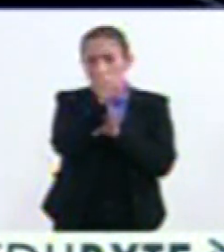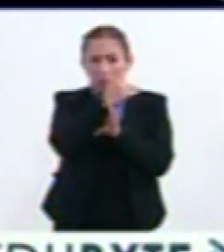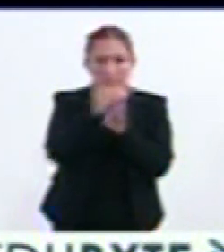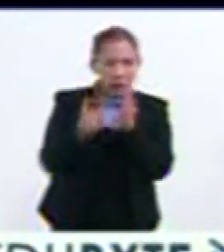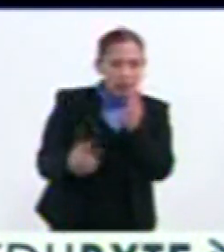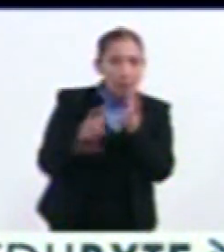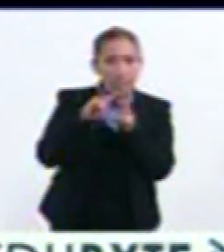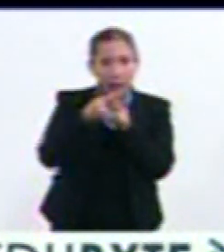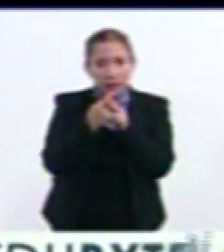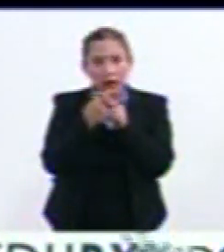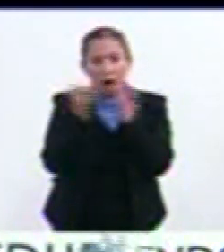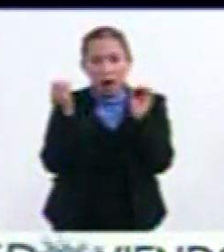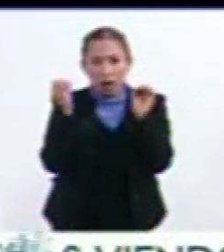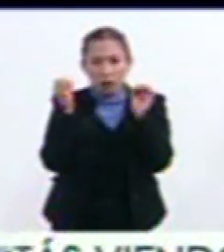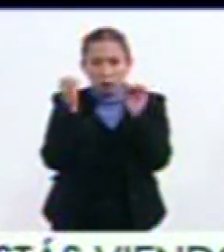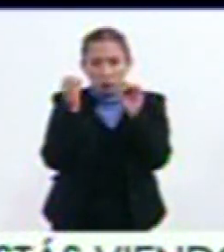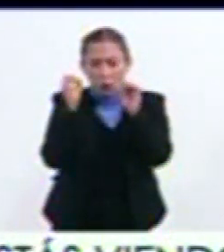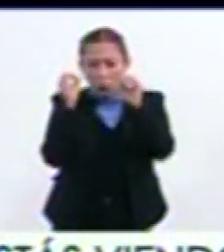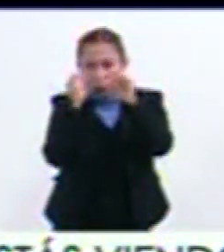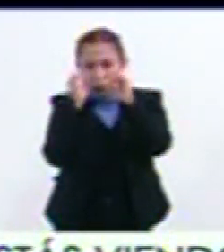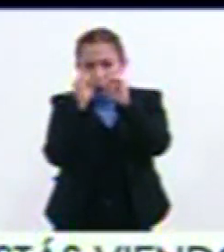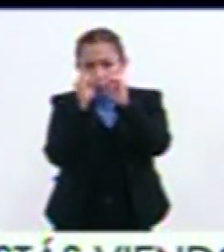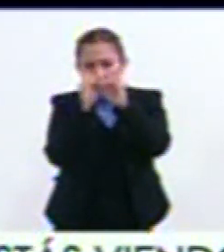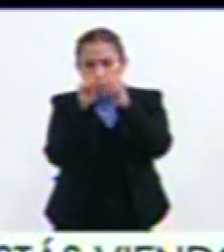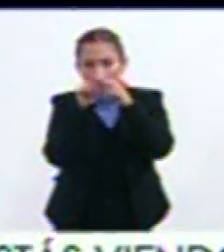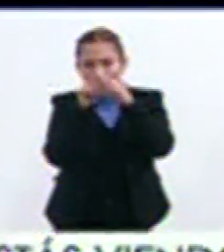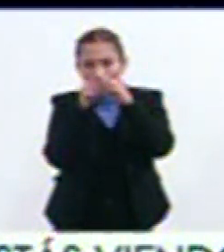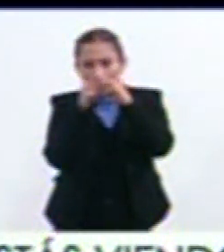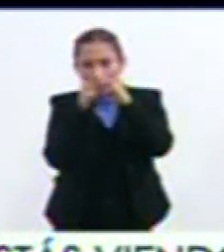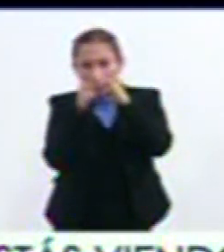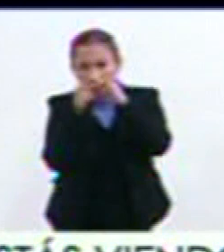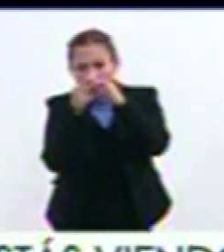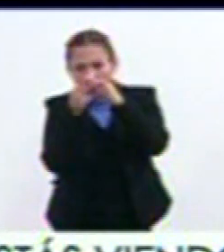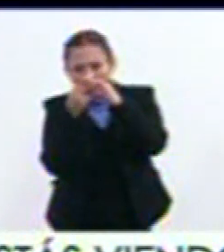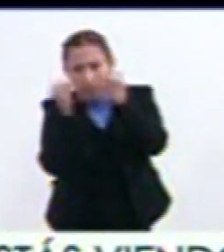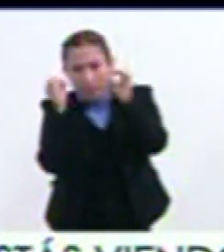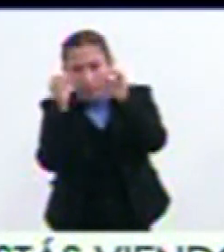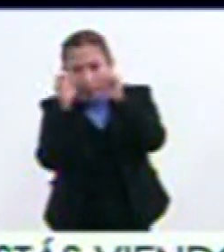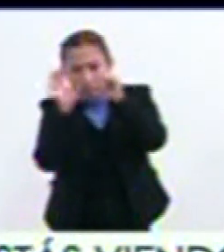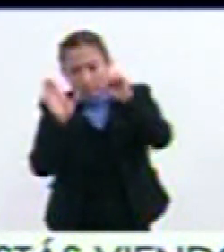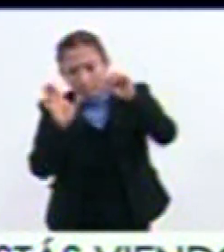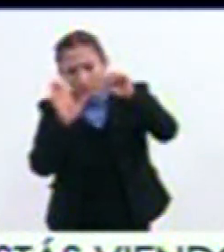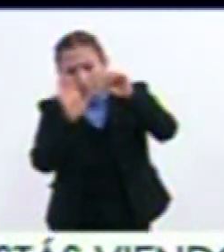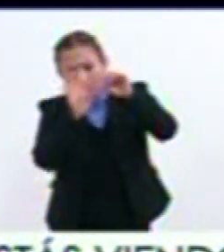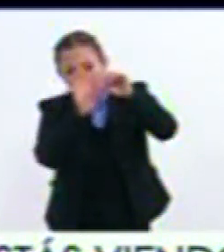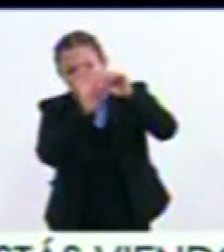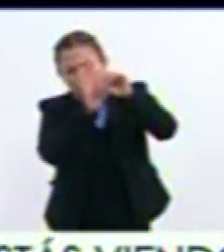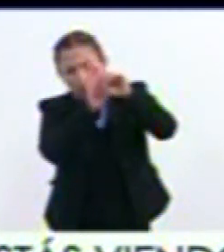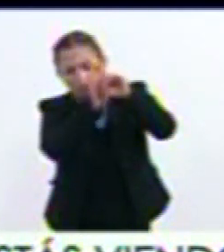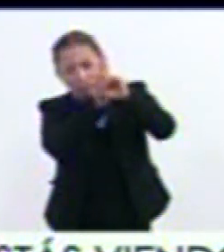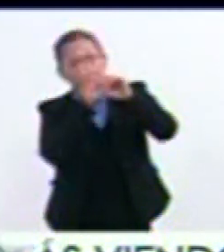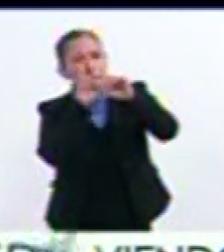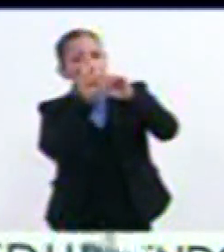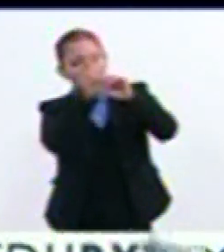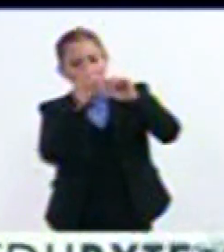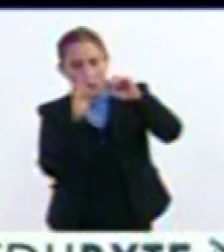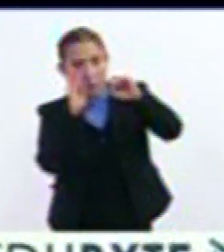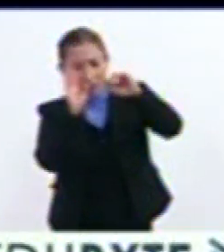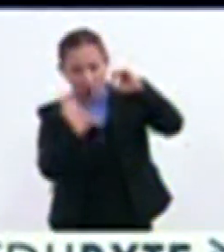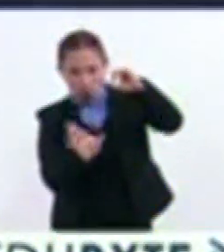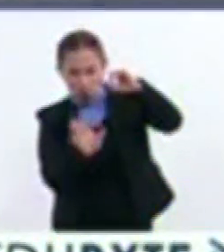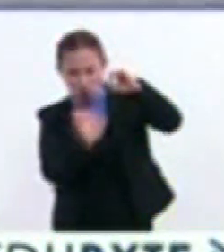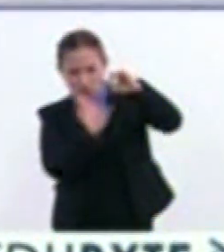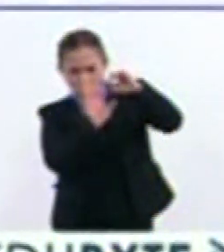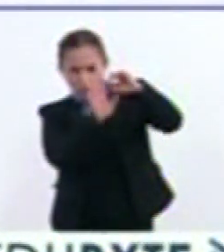empezó a oscurecerse una hora y media Tal empezó ya a oscurecerse Digo, viéndolo Desde yo lo veía La parte de abajo a la